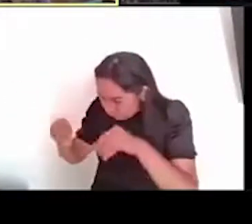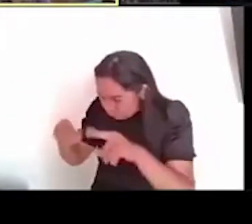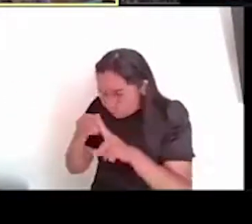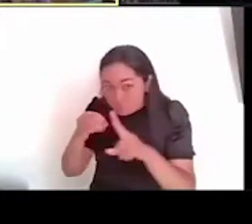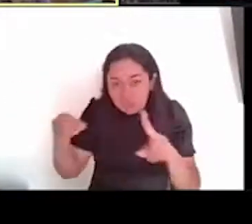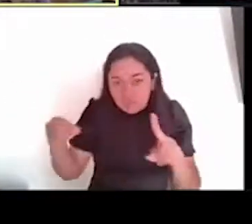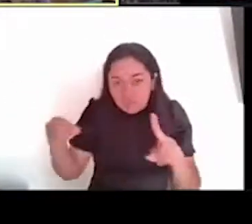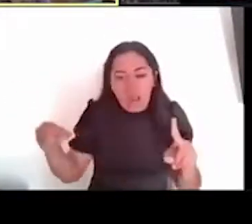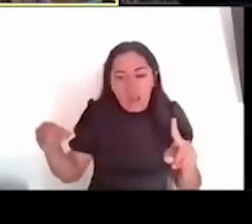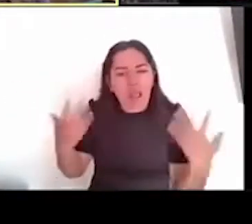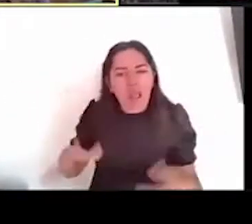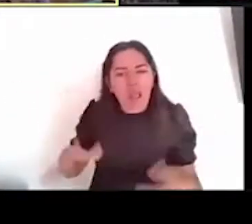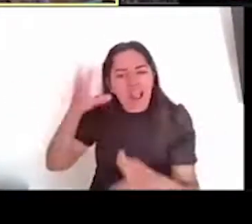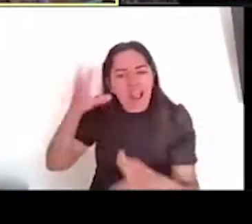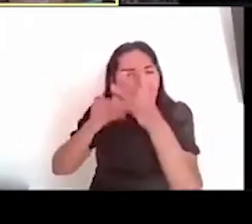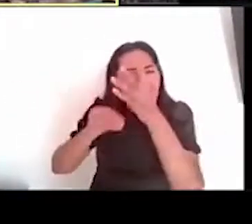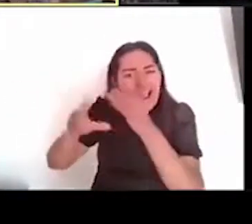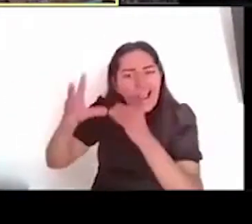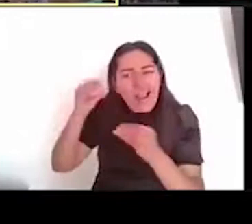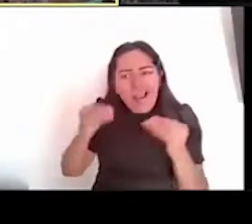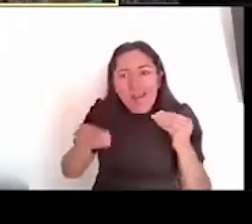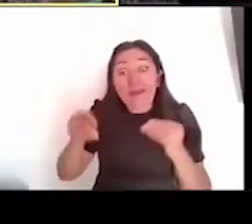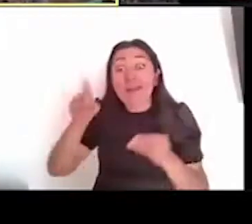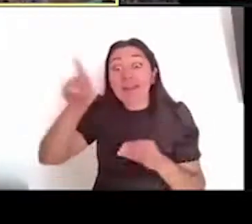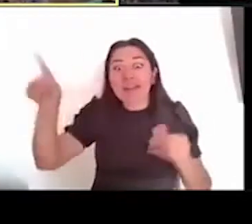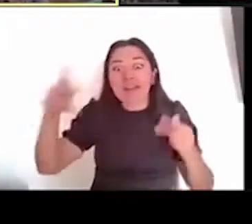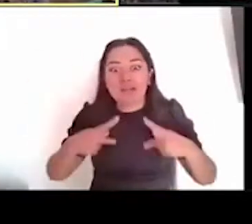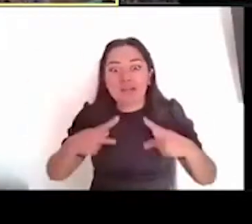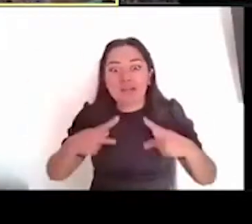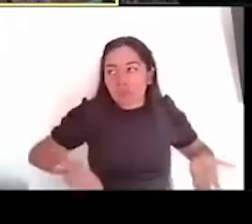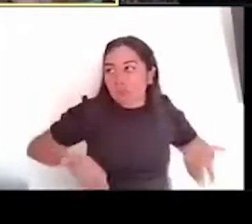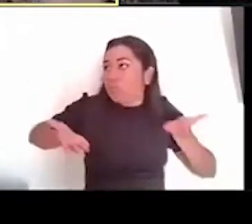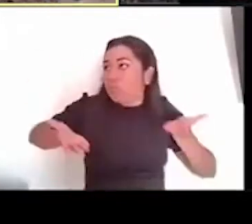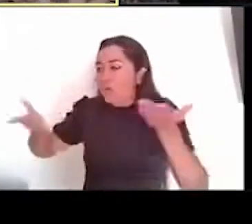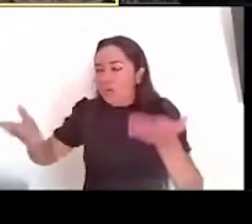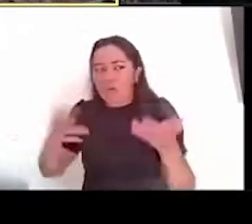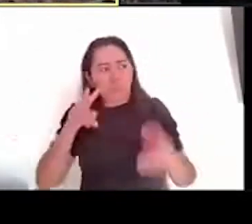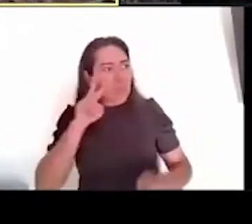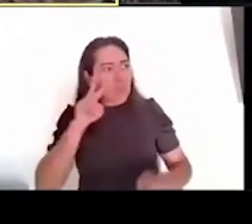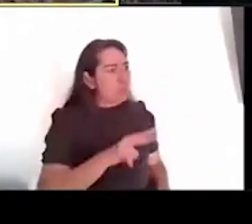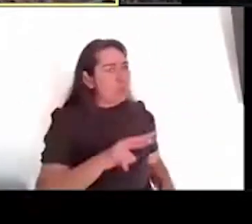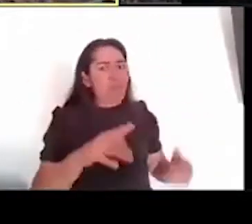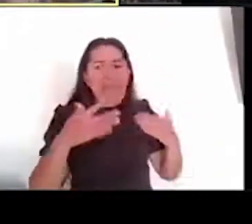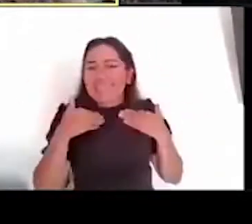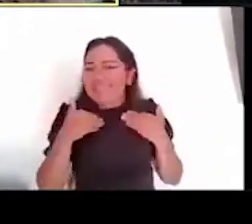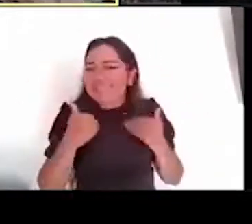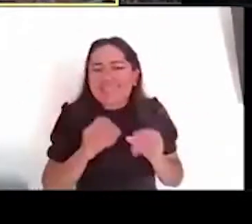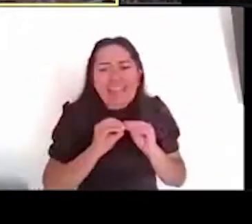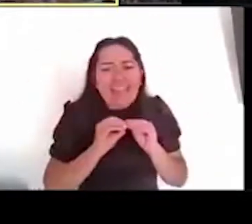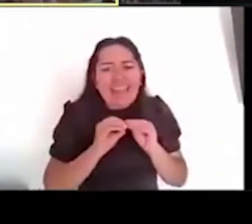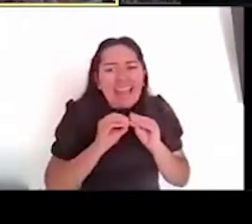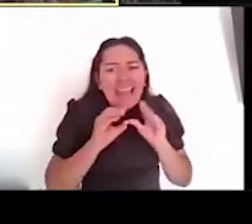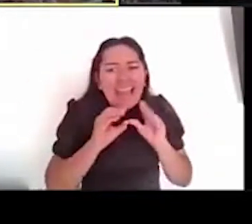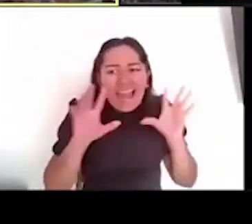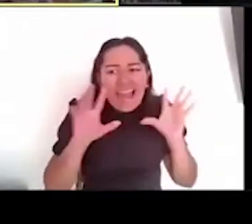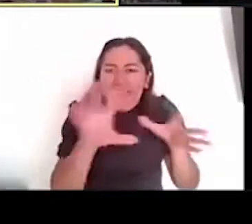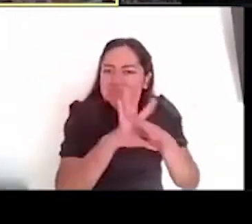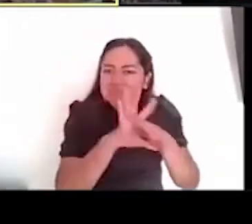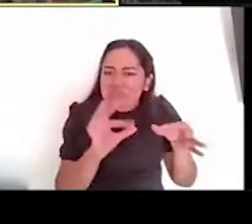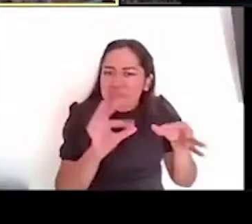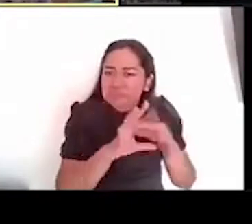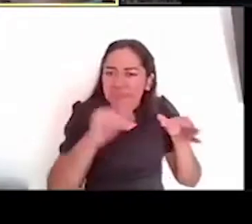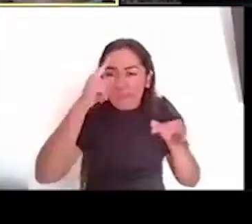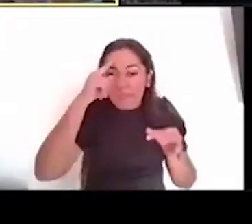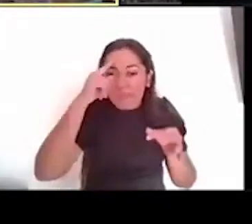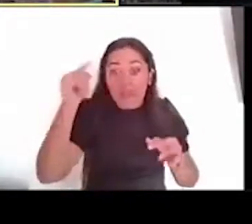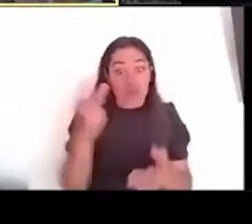un, una posibilidad de comprender de una manera mucho más simple para los, para los que no estamos inmersos